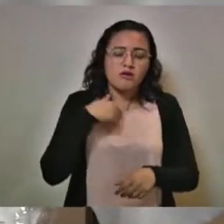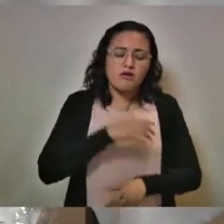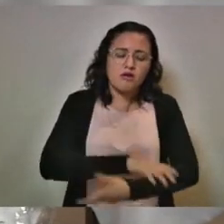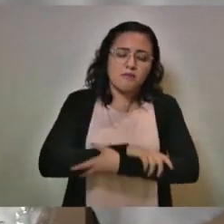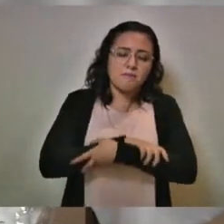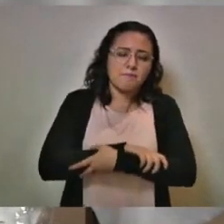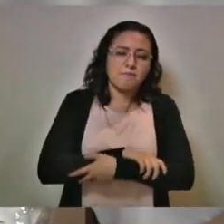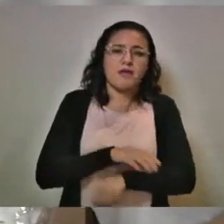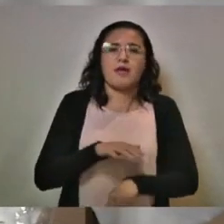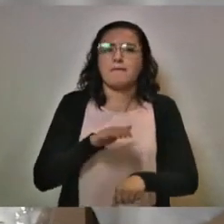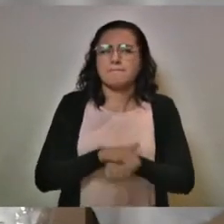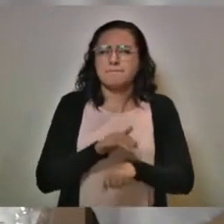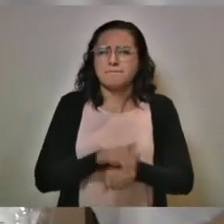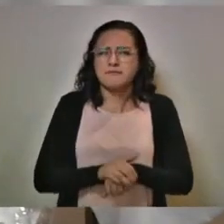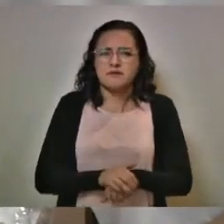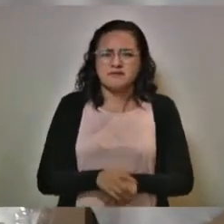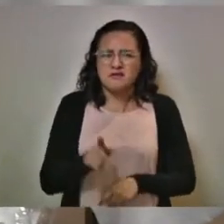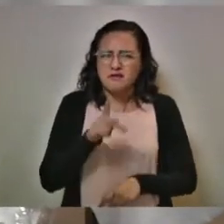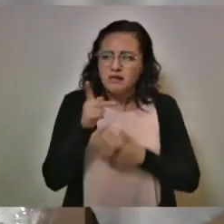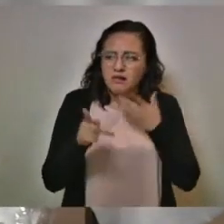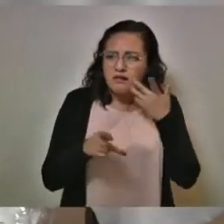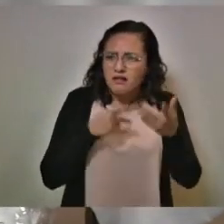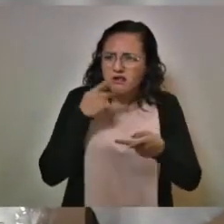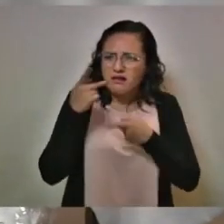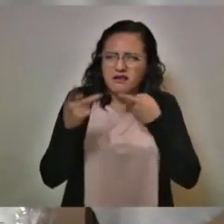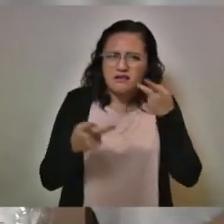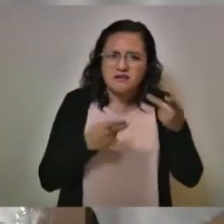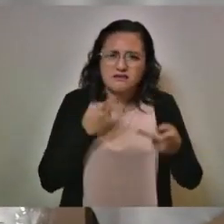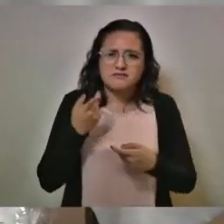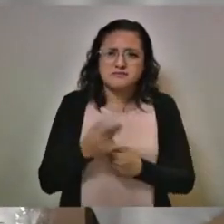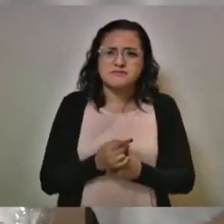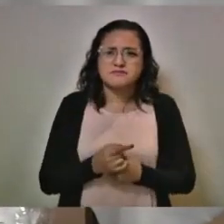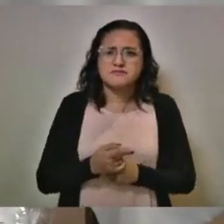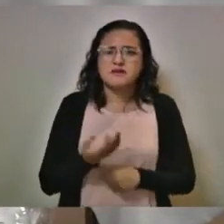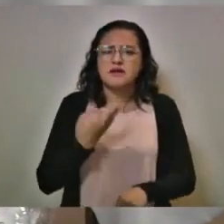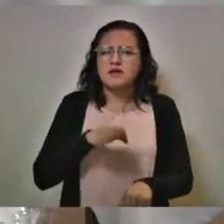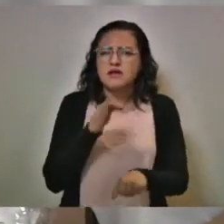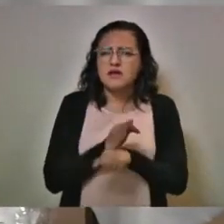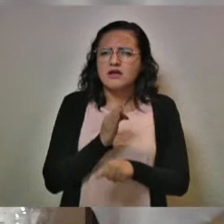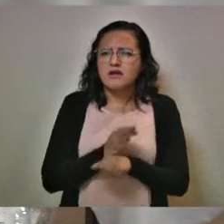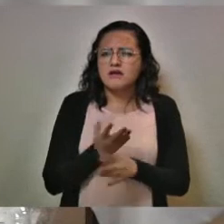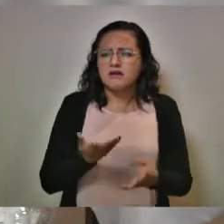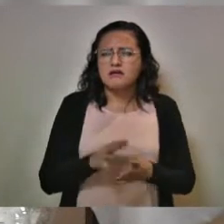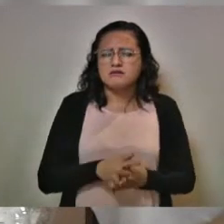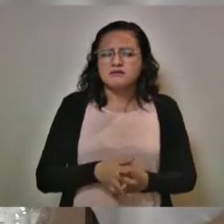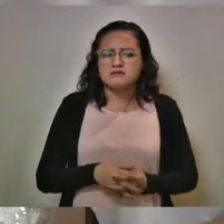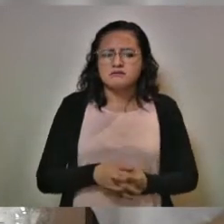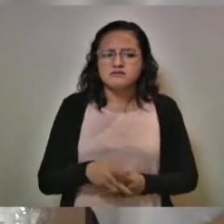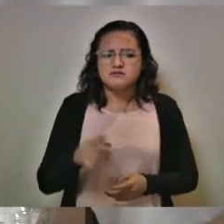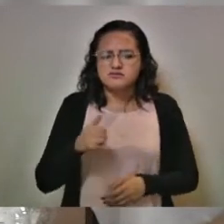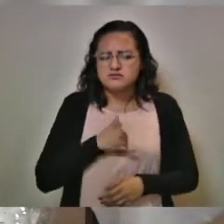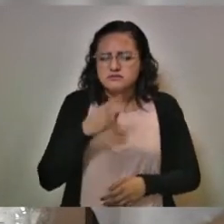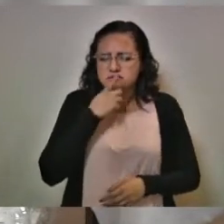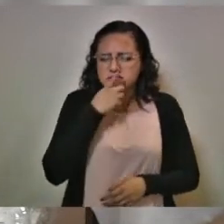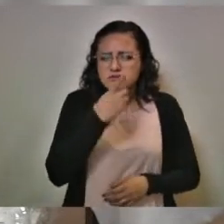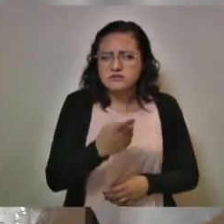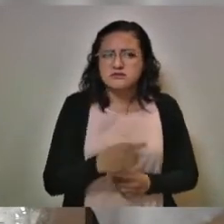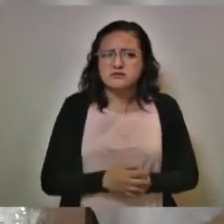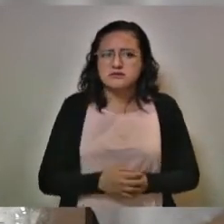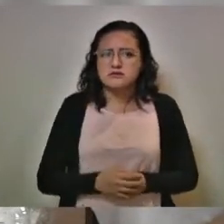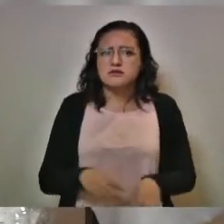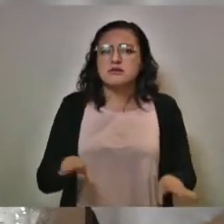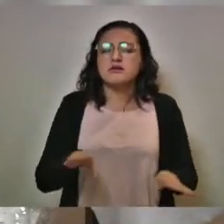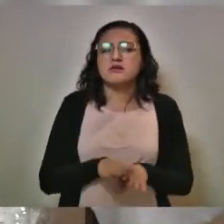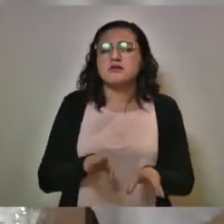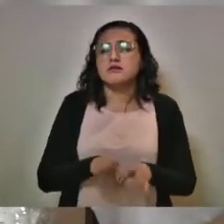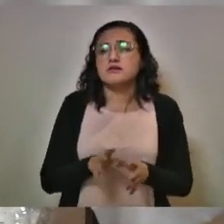Ángeles y una bola de cosas. Y entonces, yo lo que digo es, llevaron